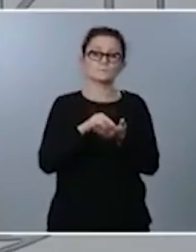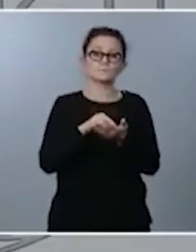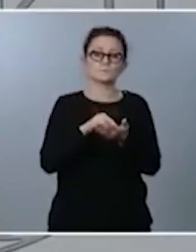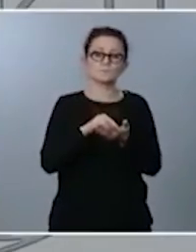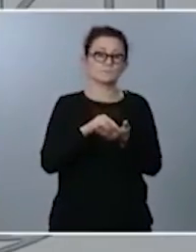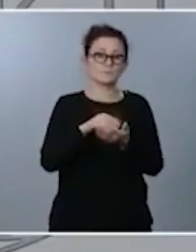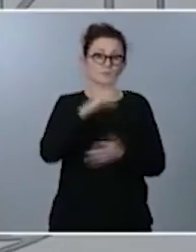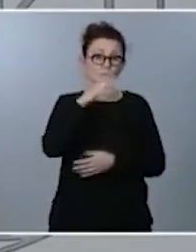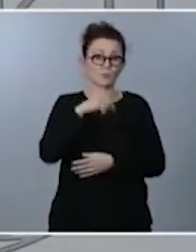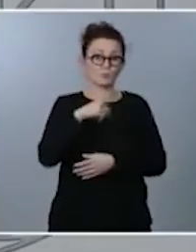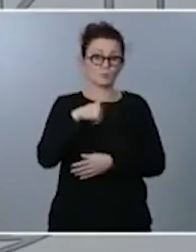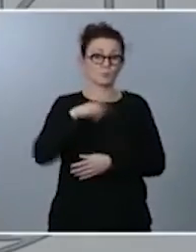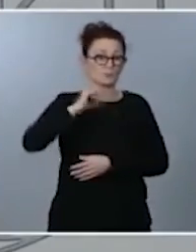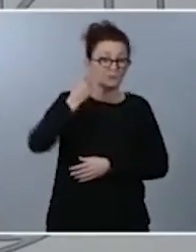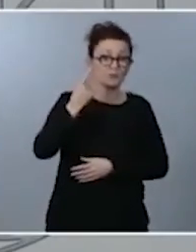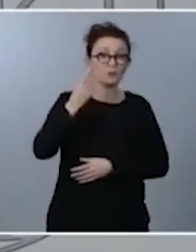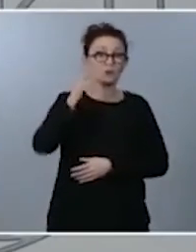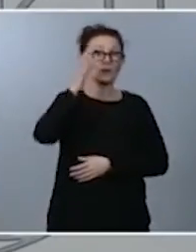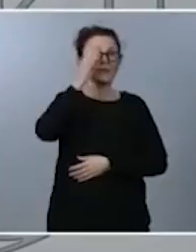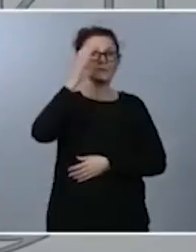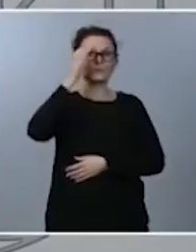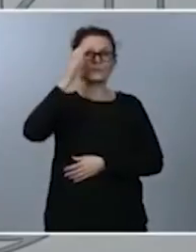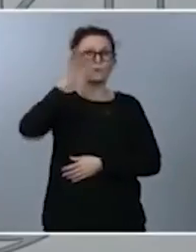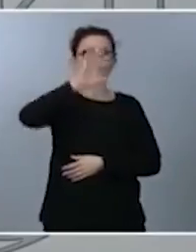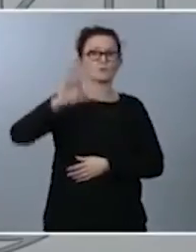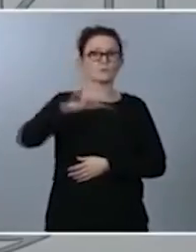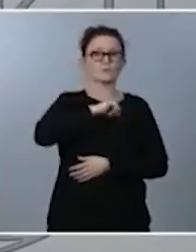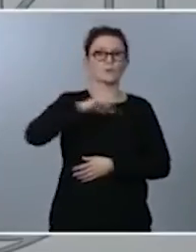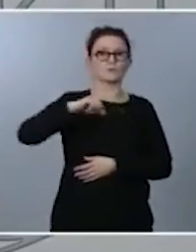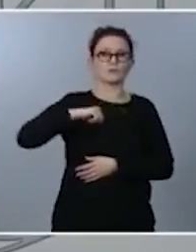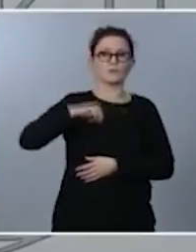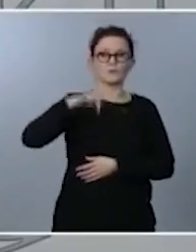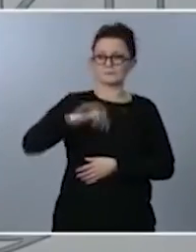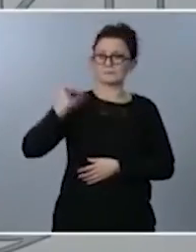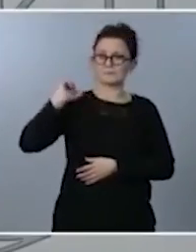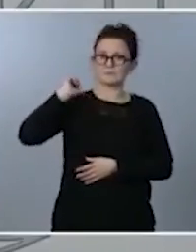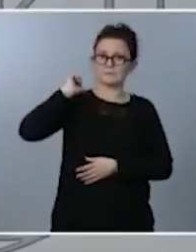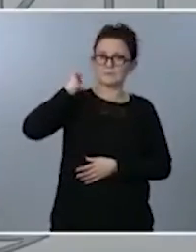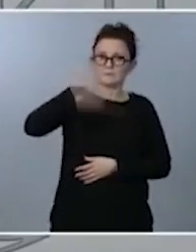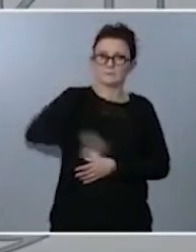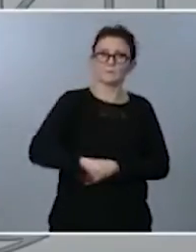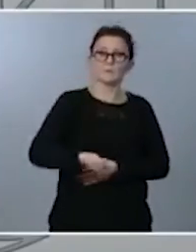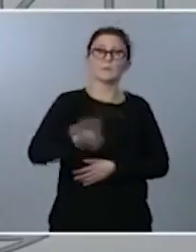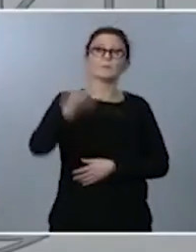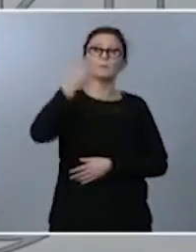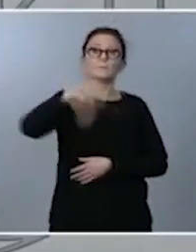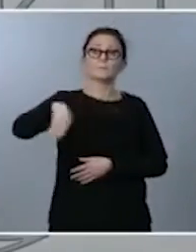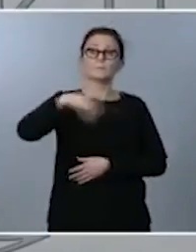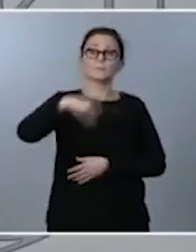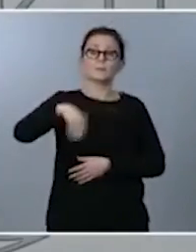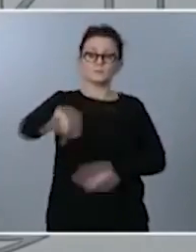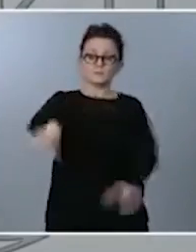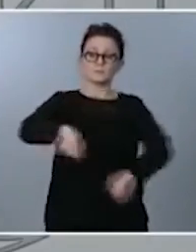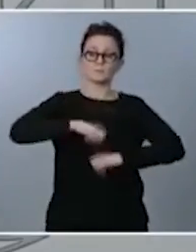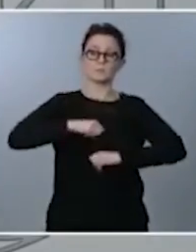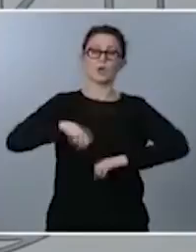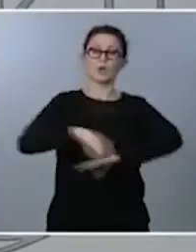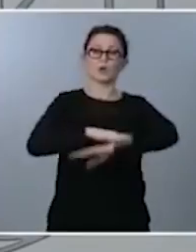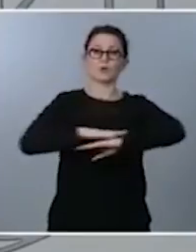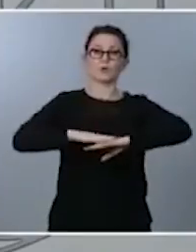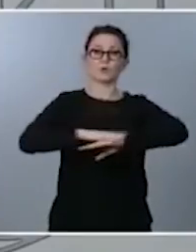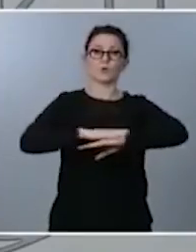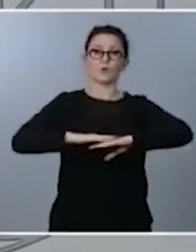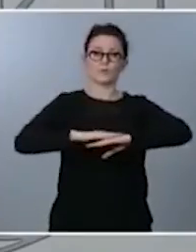conjunto de comunidades autónomas durante todos estos años en los que el presidente está al frente del Ejecutivo, y en donde hay